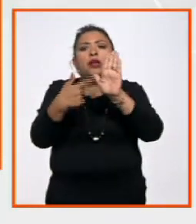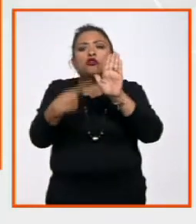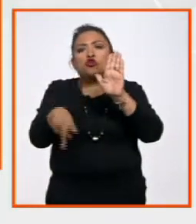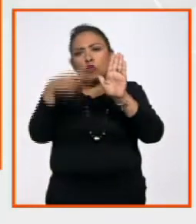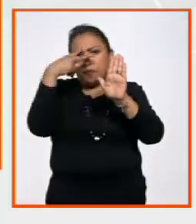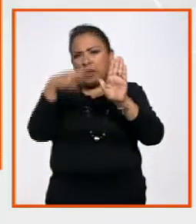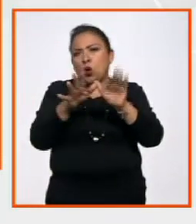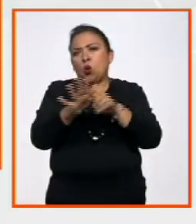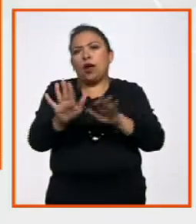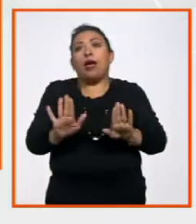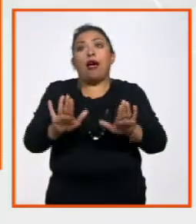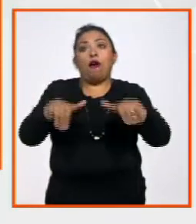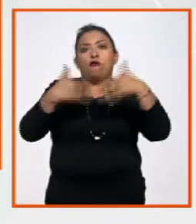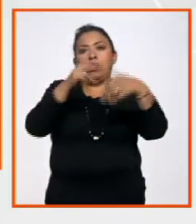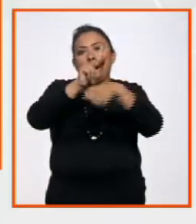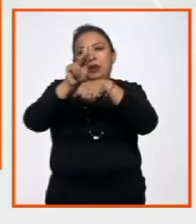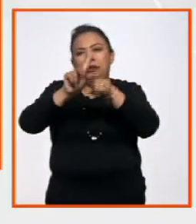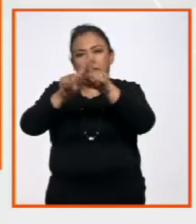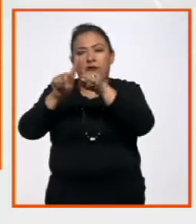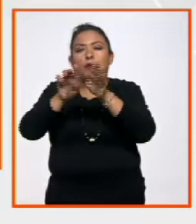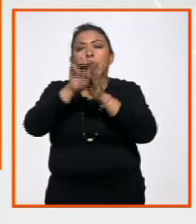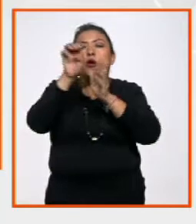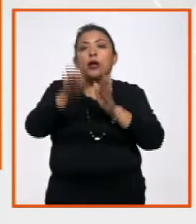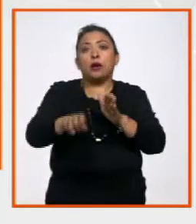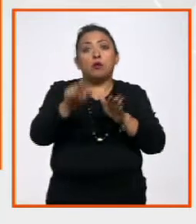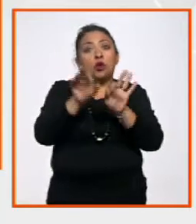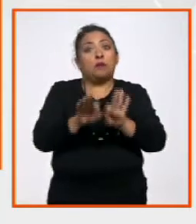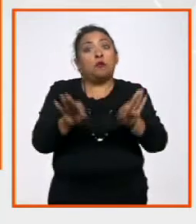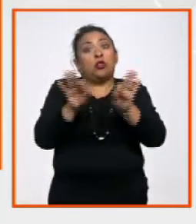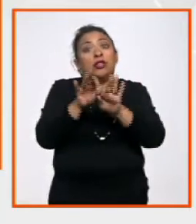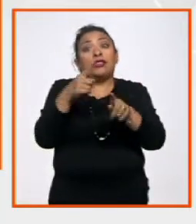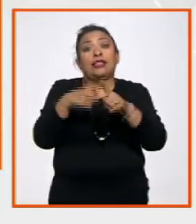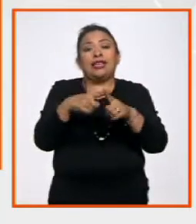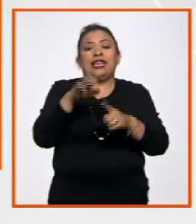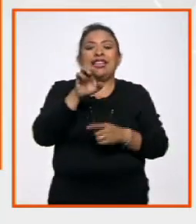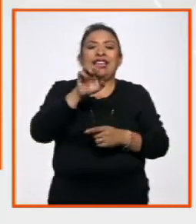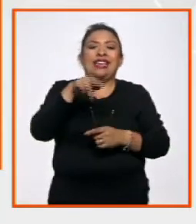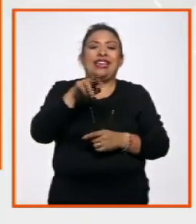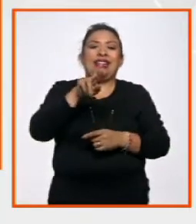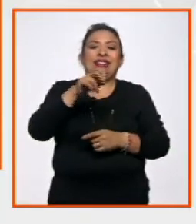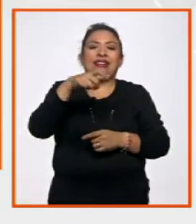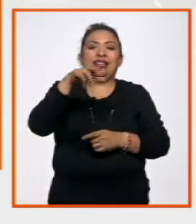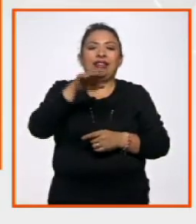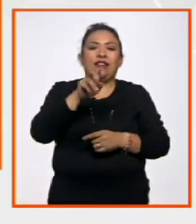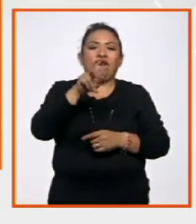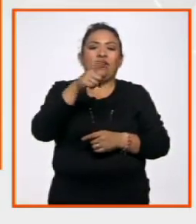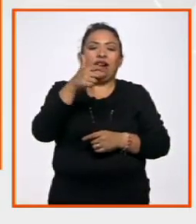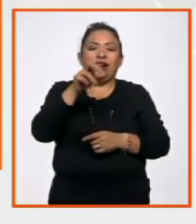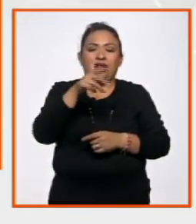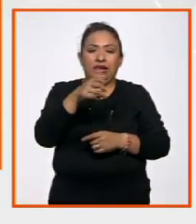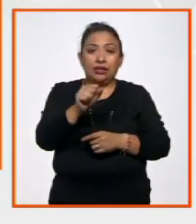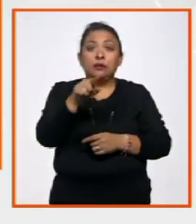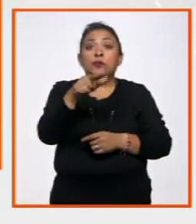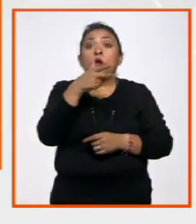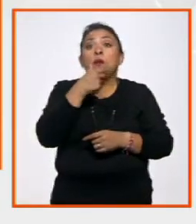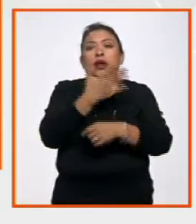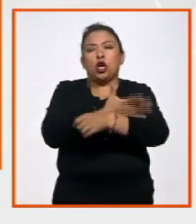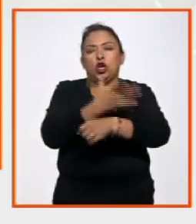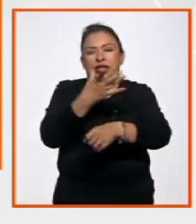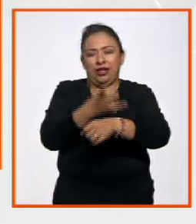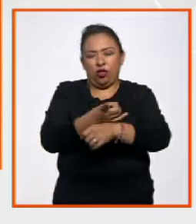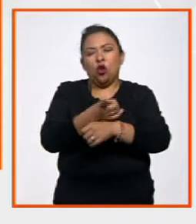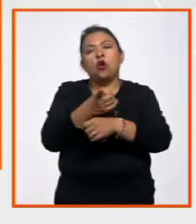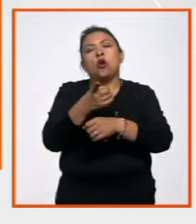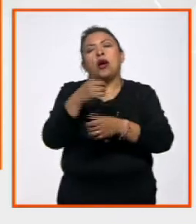mexicano. Fuera de nuestras fronteras, es el caso muy destacado diría yo de Enrique Vargas, Enrique Vargas es el coordinador